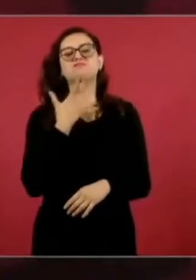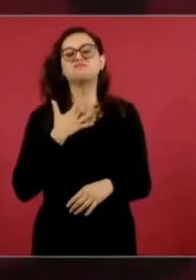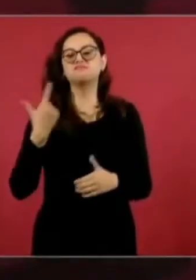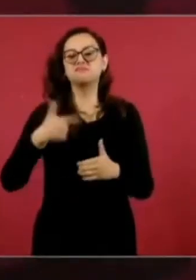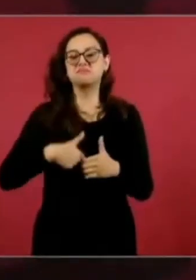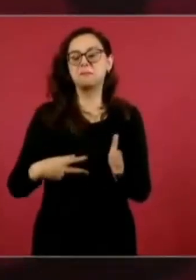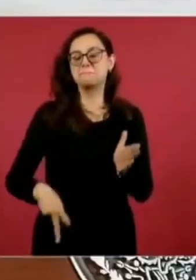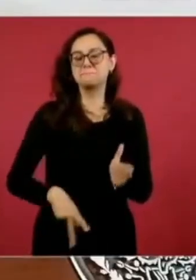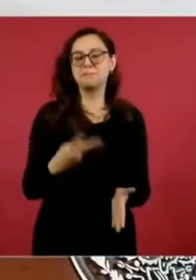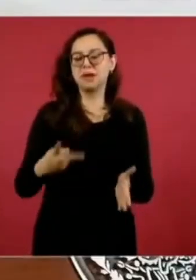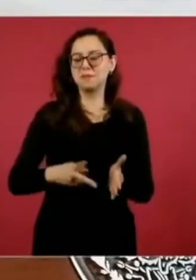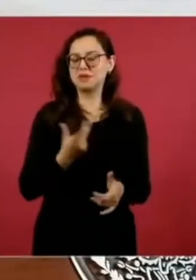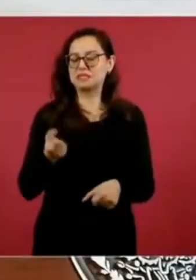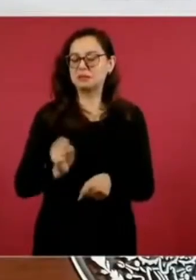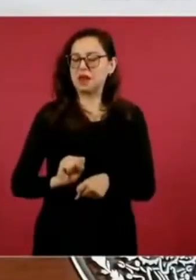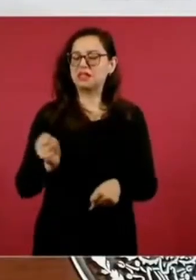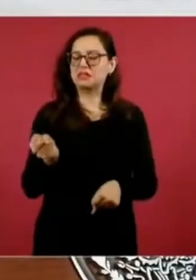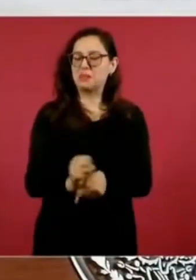gasolinazos